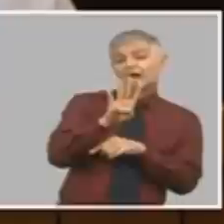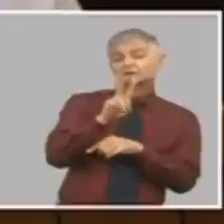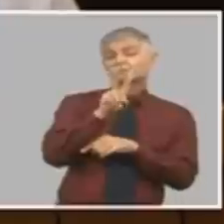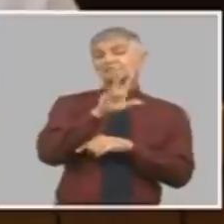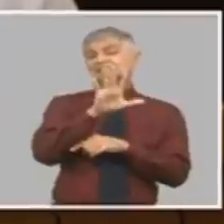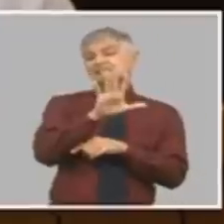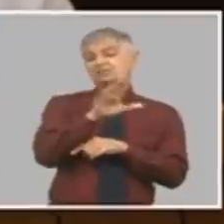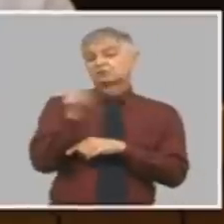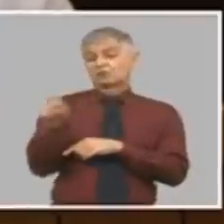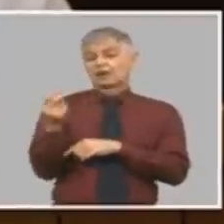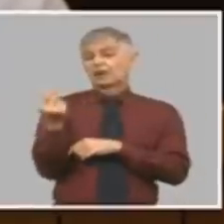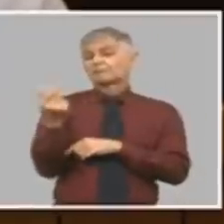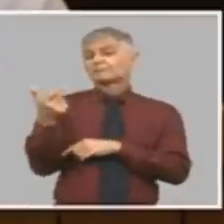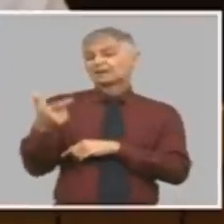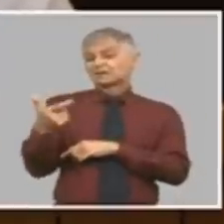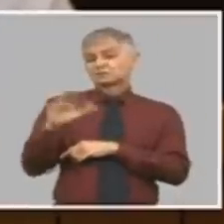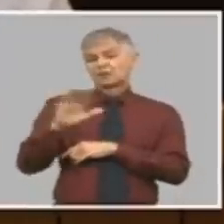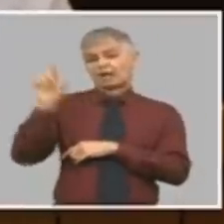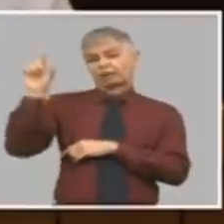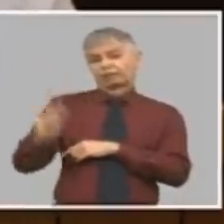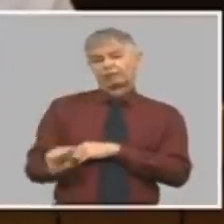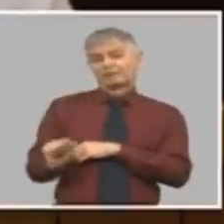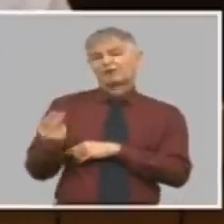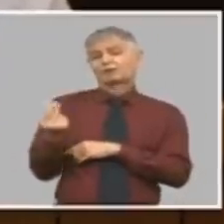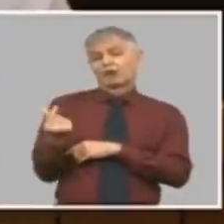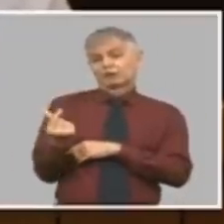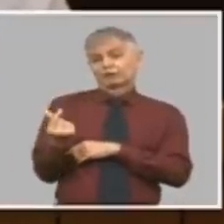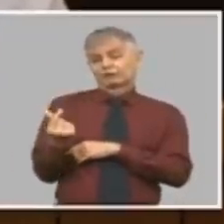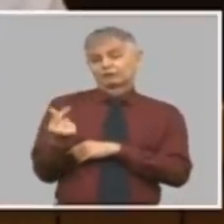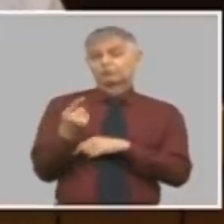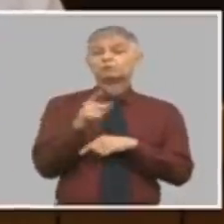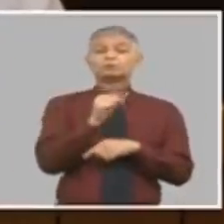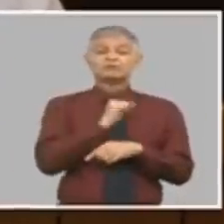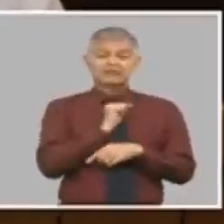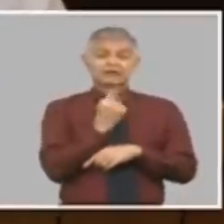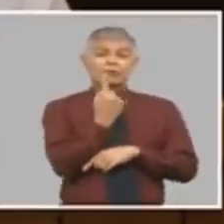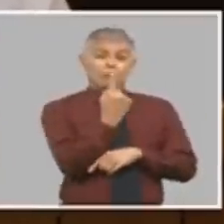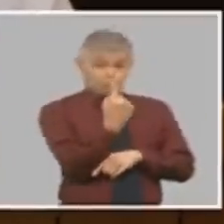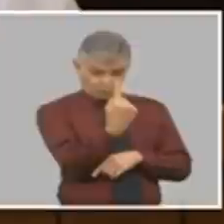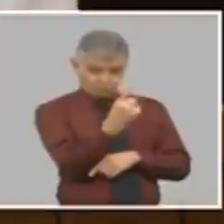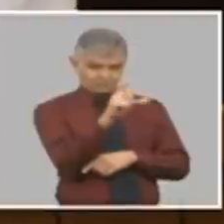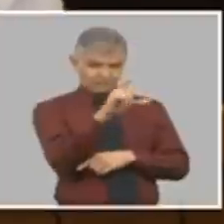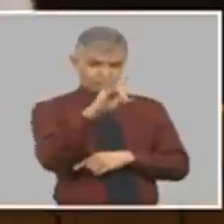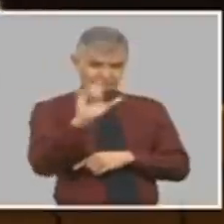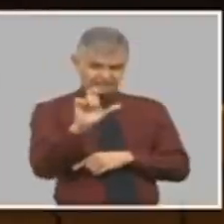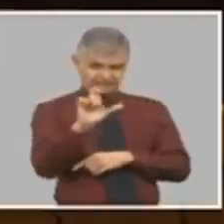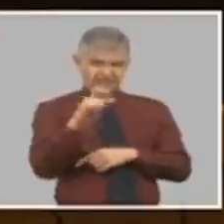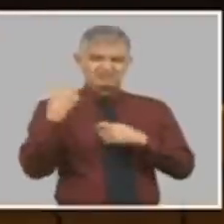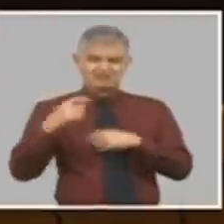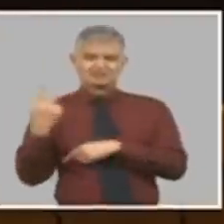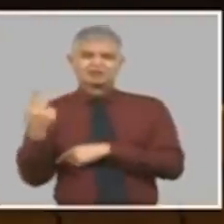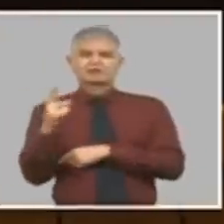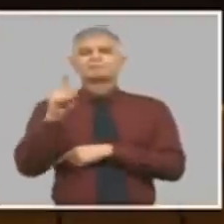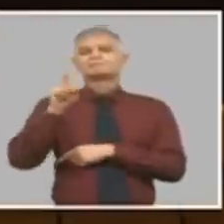si usted quiere comprar un CUC tiene que disponer de veinticinco pesos o si quiere ir a una tienda a comprar